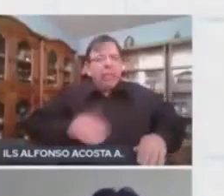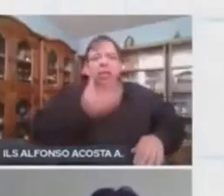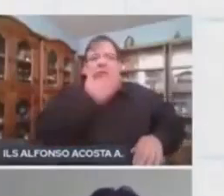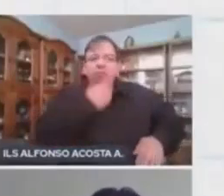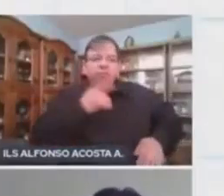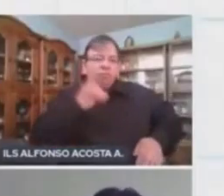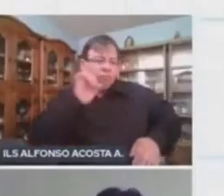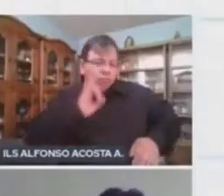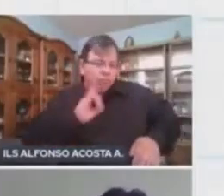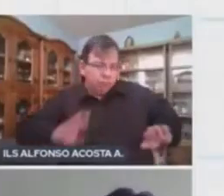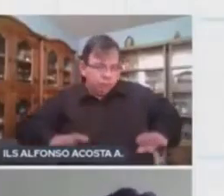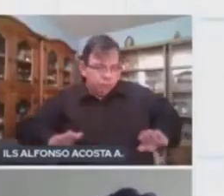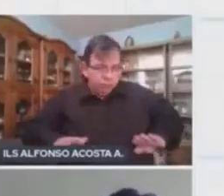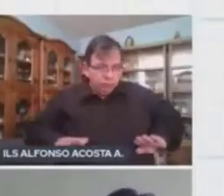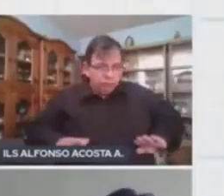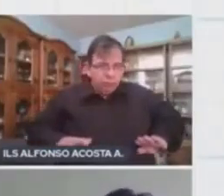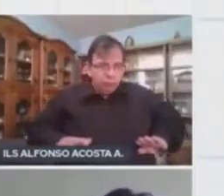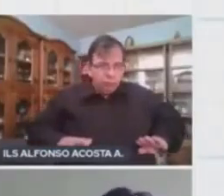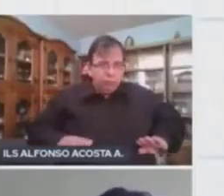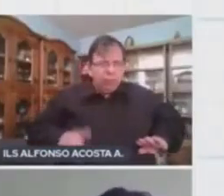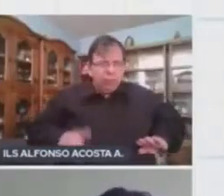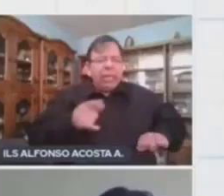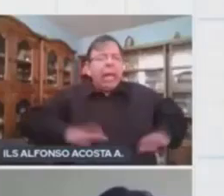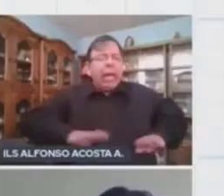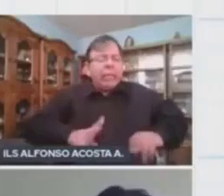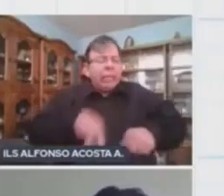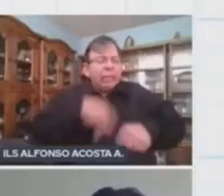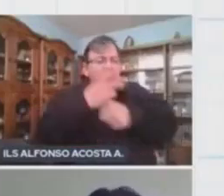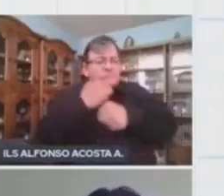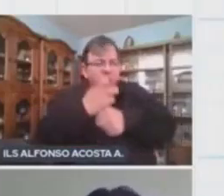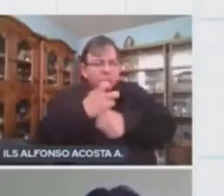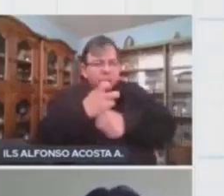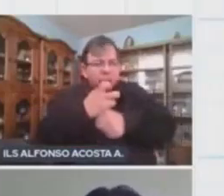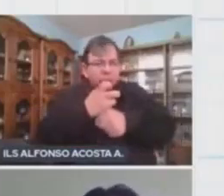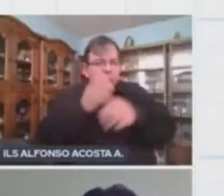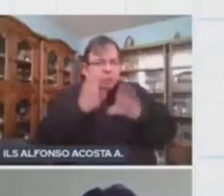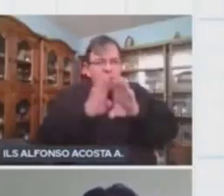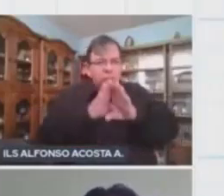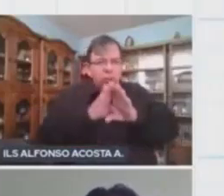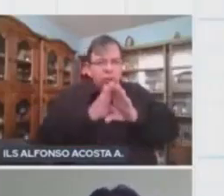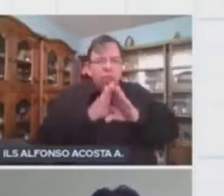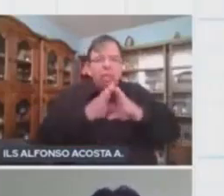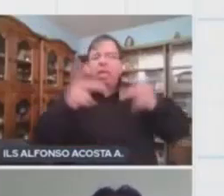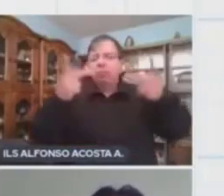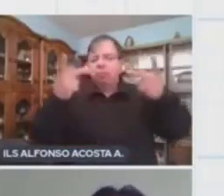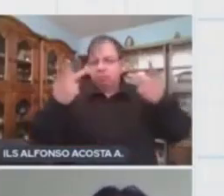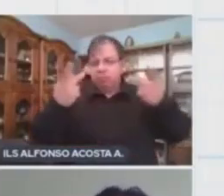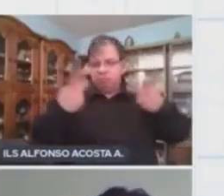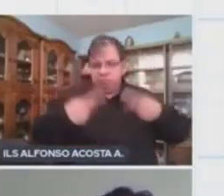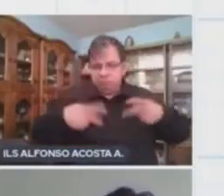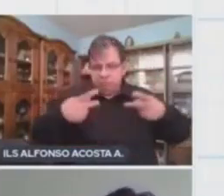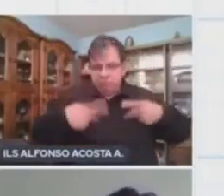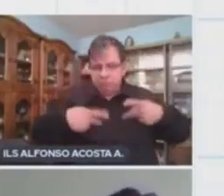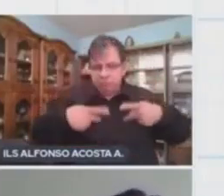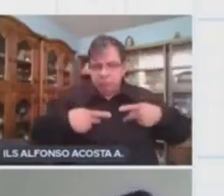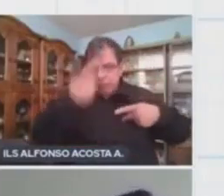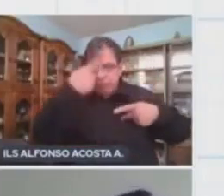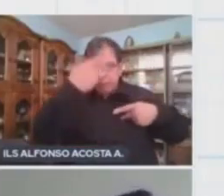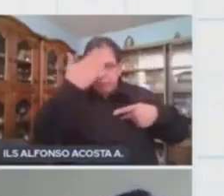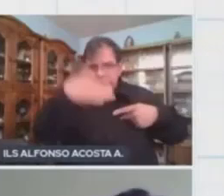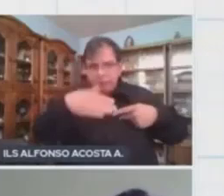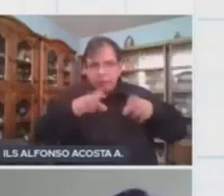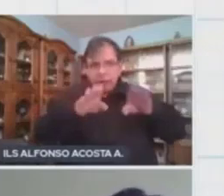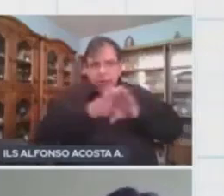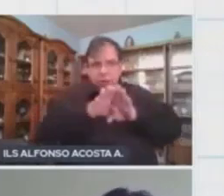sexuales secundarias son aquellas que se presentan en los seres humanos para marcar la